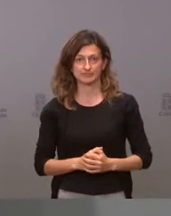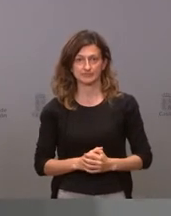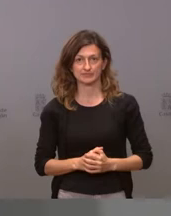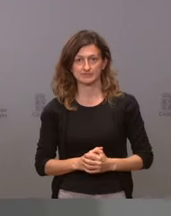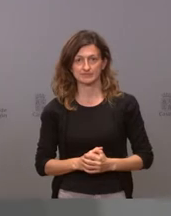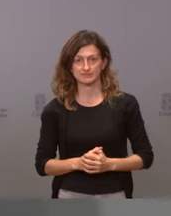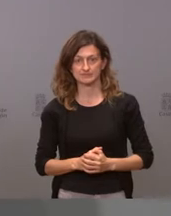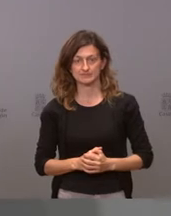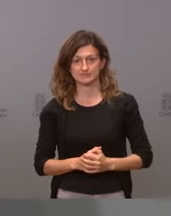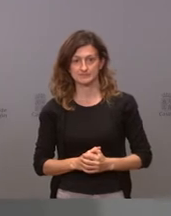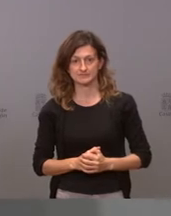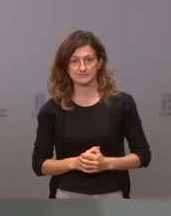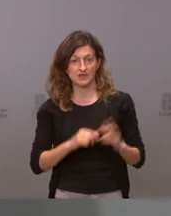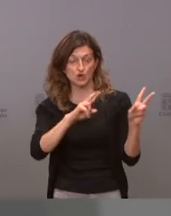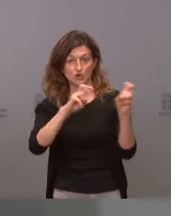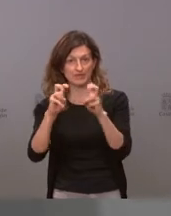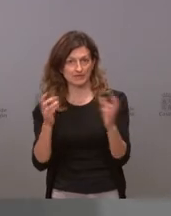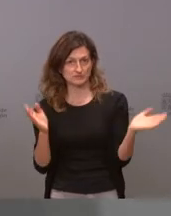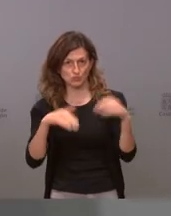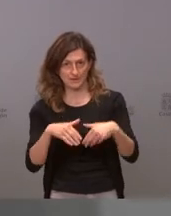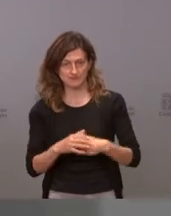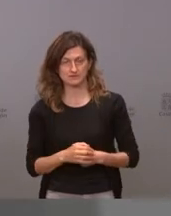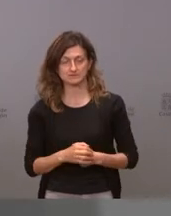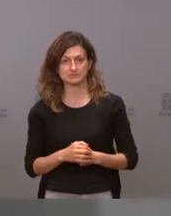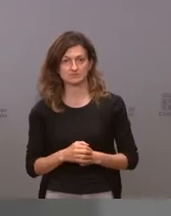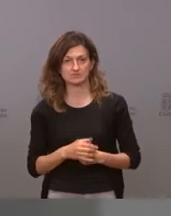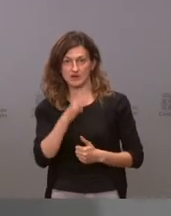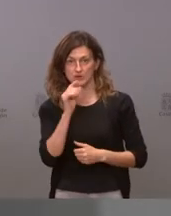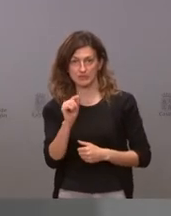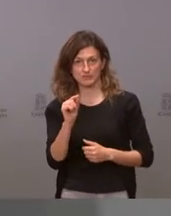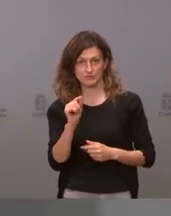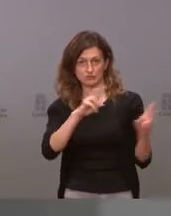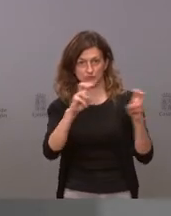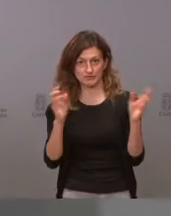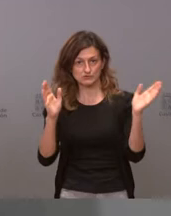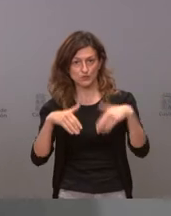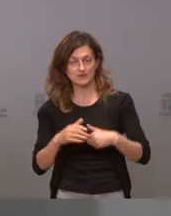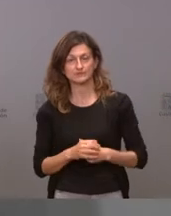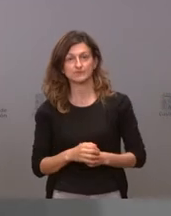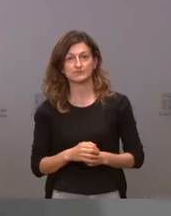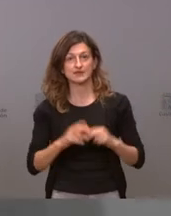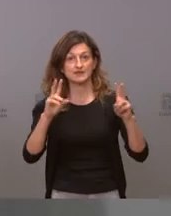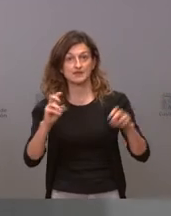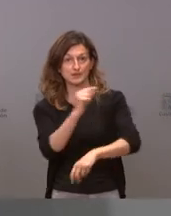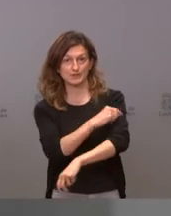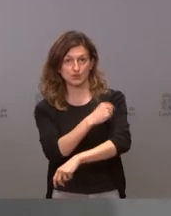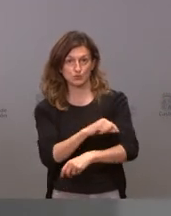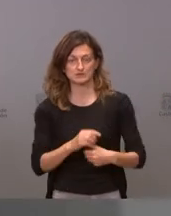detrás adelante no hay novedades en este momento sobre el asunto de las vacunas